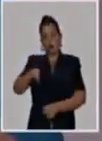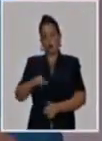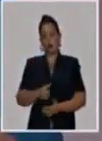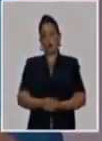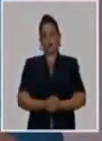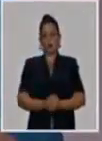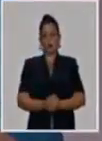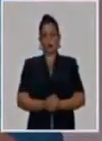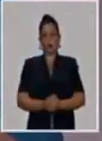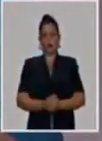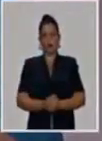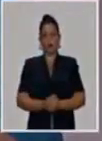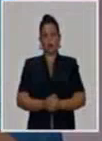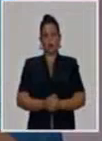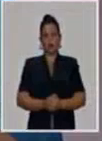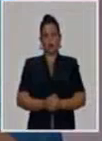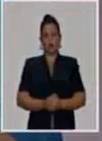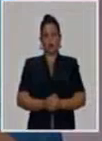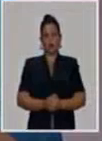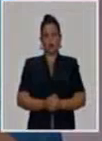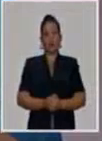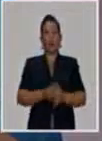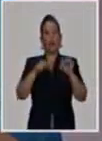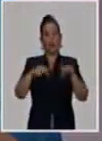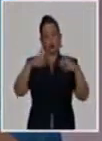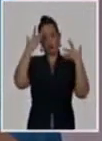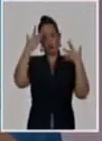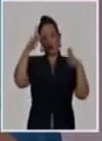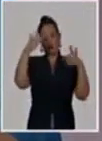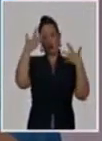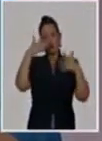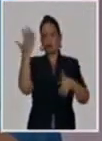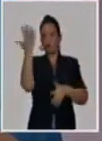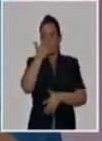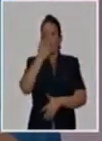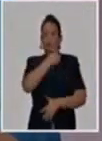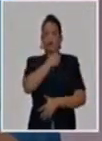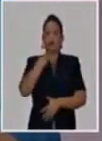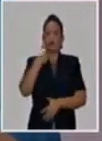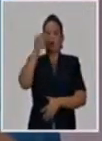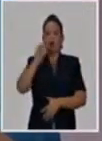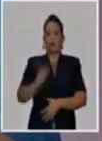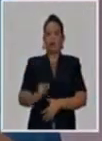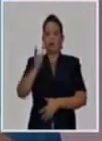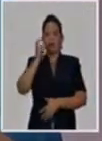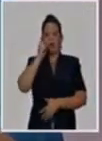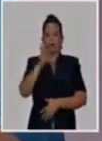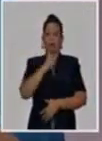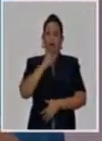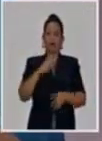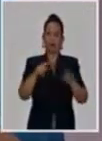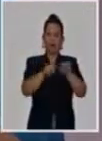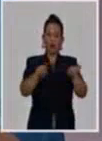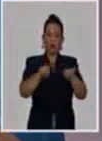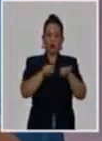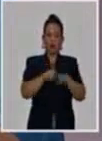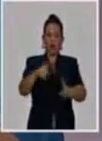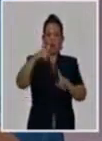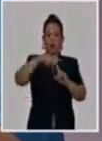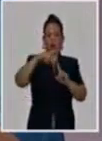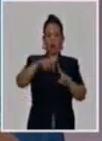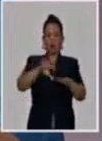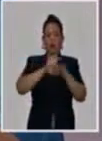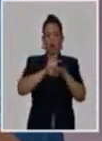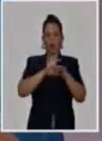honor a nuestros médicos intensivistas que se han vestido con traje de gala, por decirlo de alguna manera, nos reclamaban.